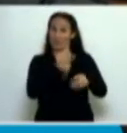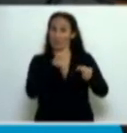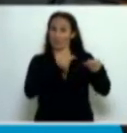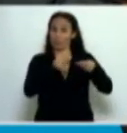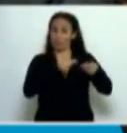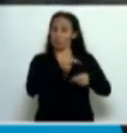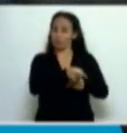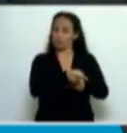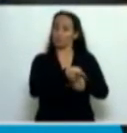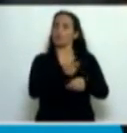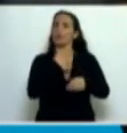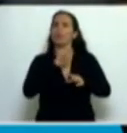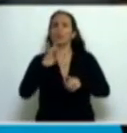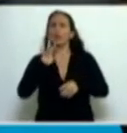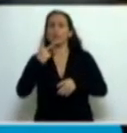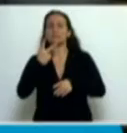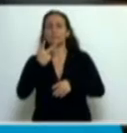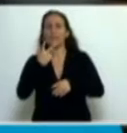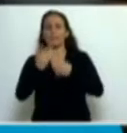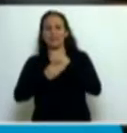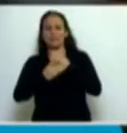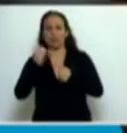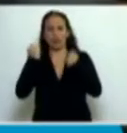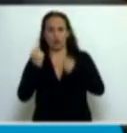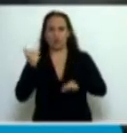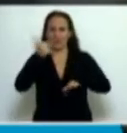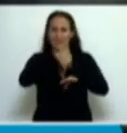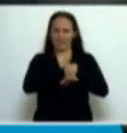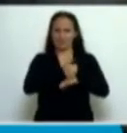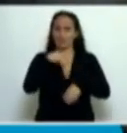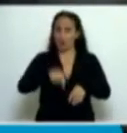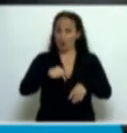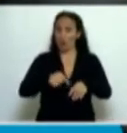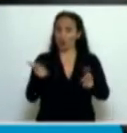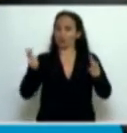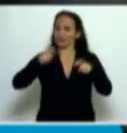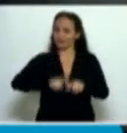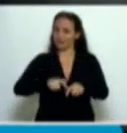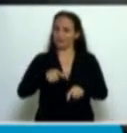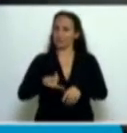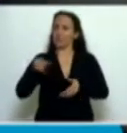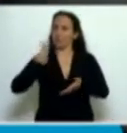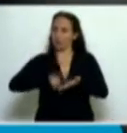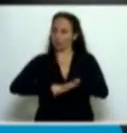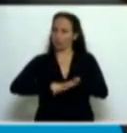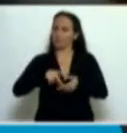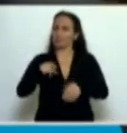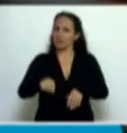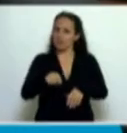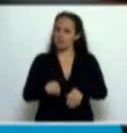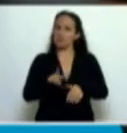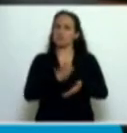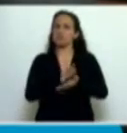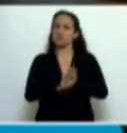recibimos al Vice Ministro de Economía y hoy inclusive en la sesión se reitera el hábito de responderle a